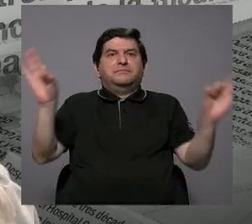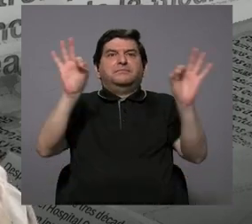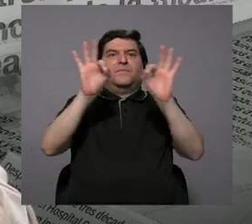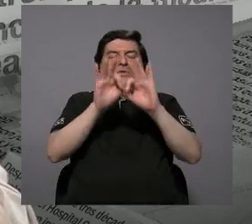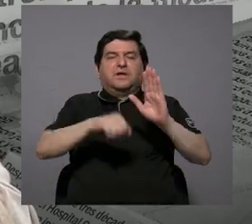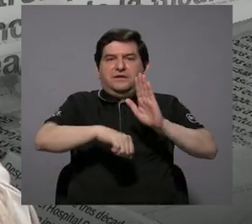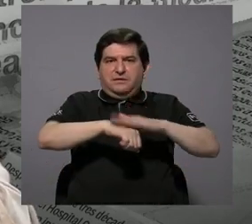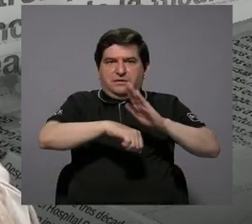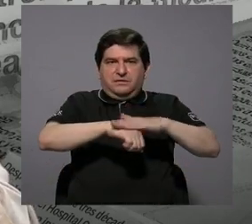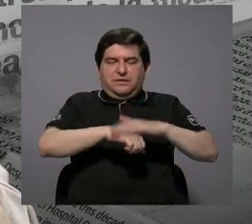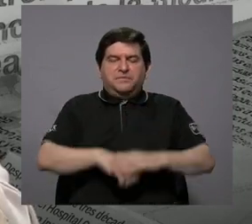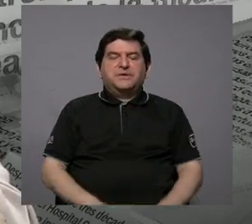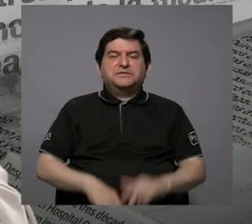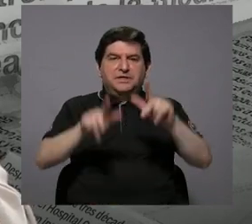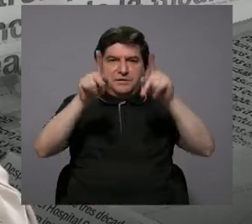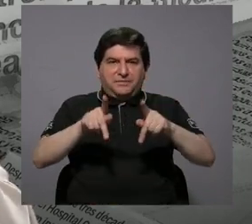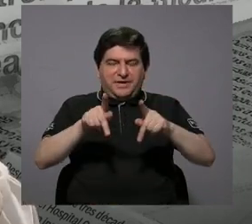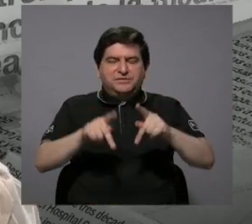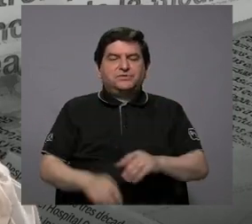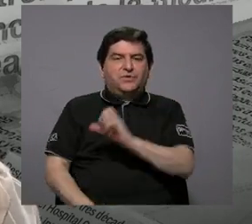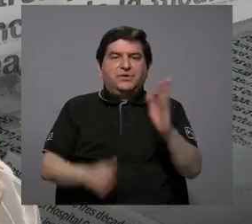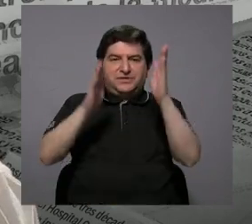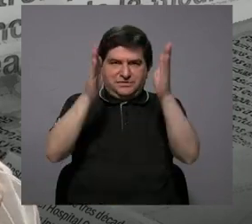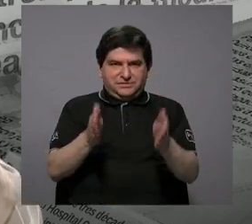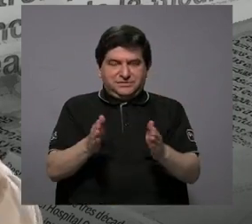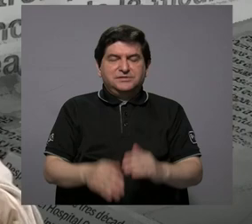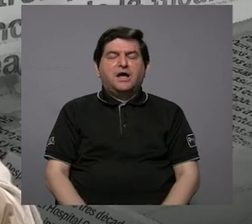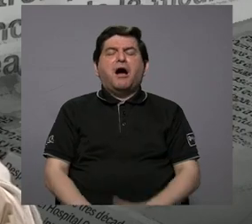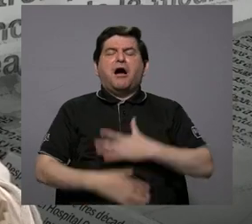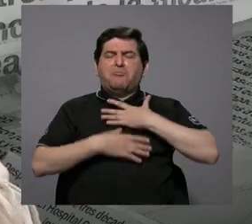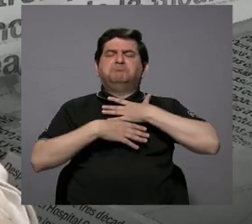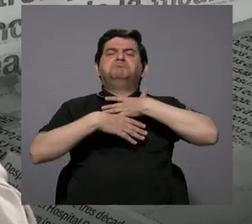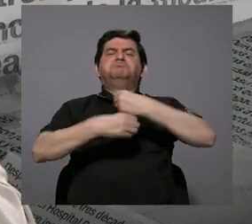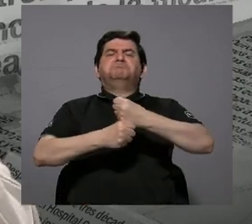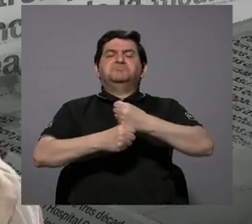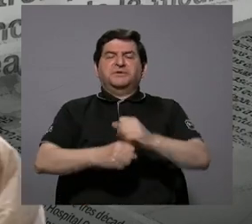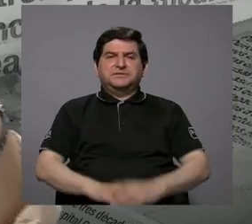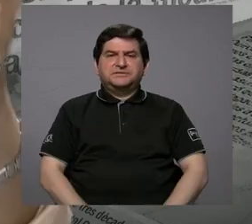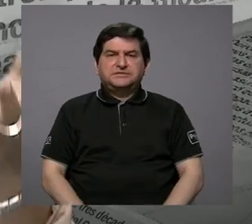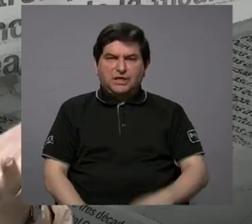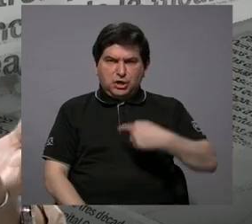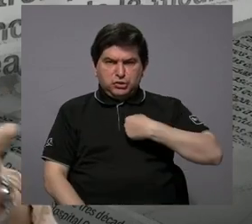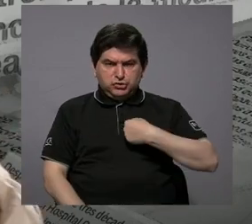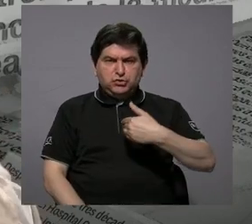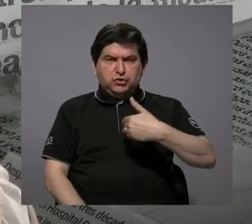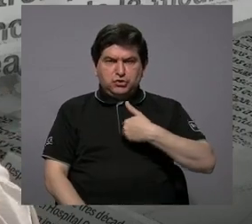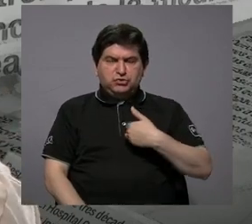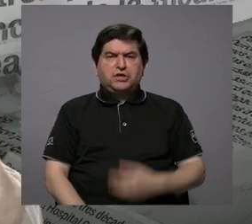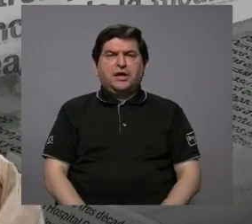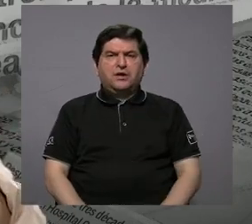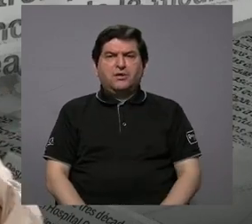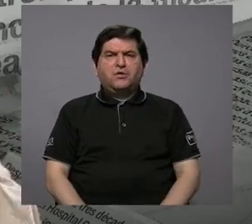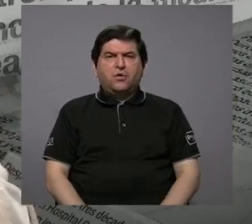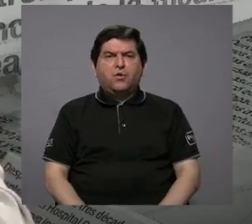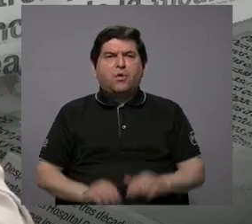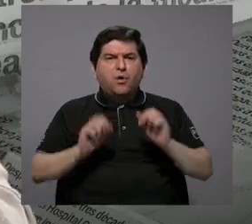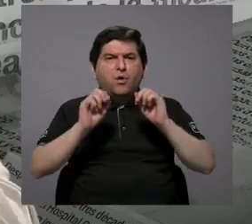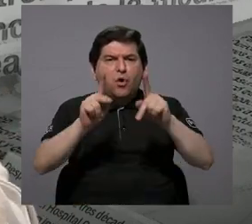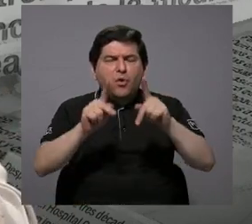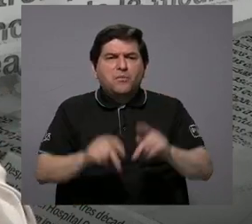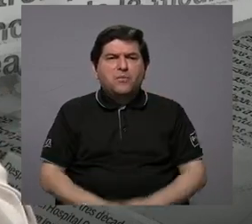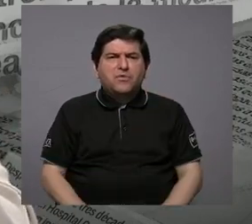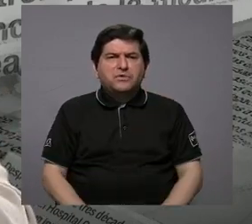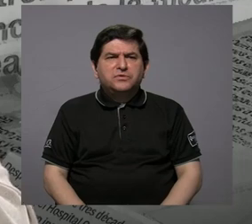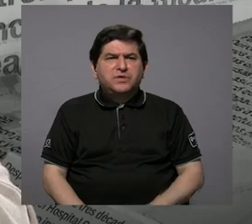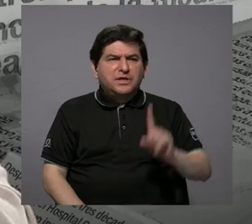va a permitir que los costarricenses y las costarricenses tengan esa confianza de decir, bueno, tengo una cobertura de tanto por ciento